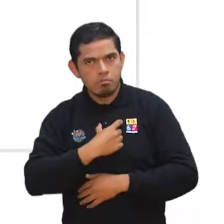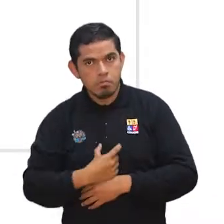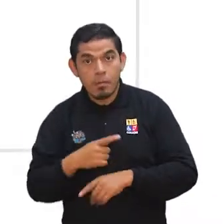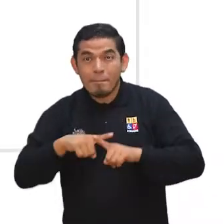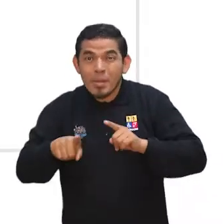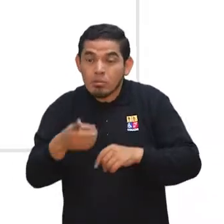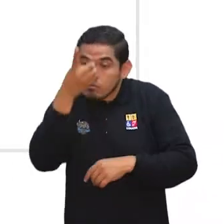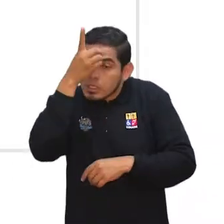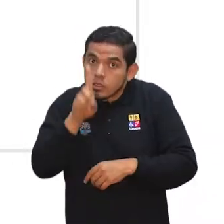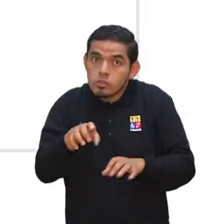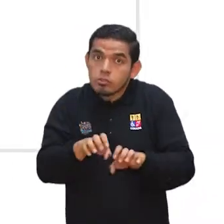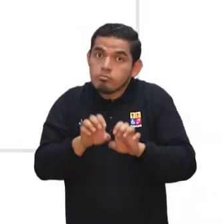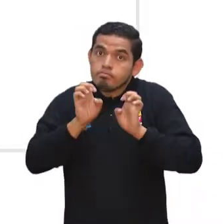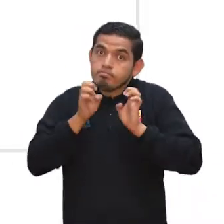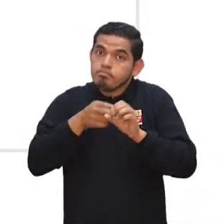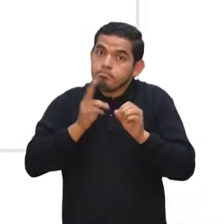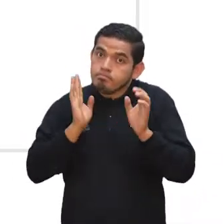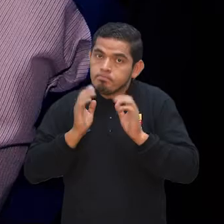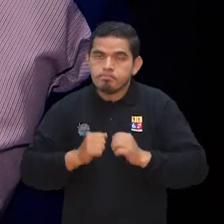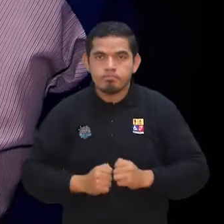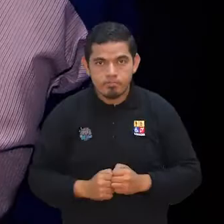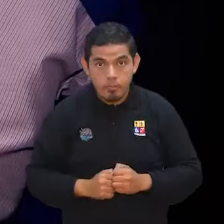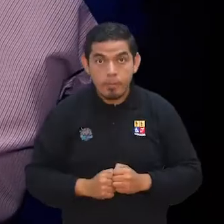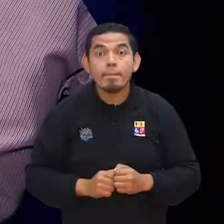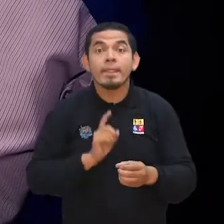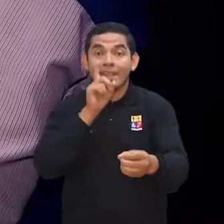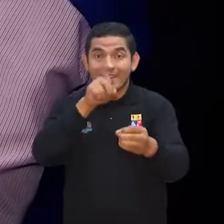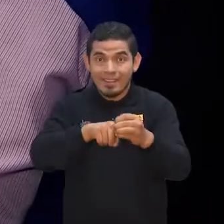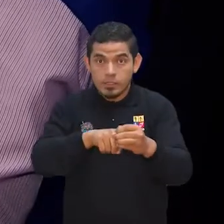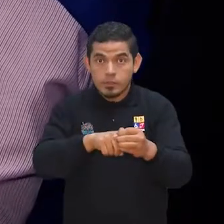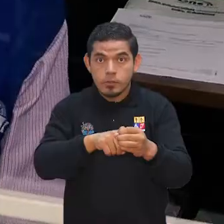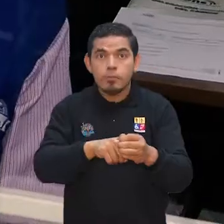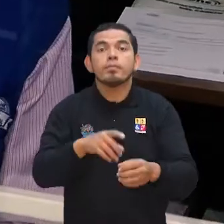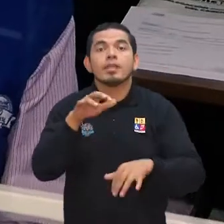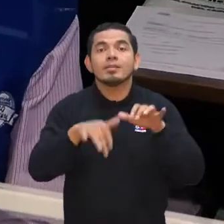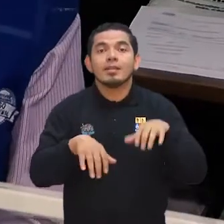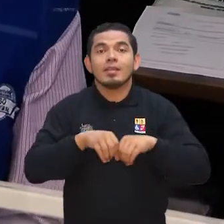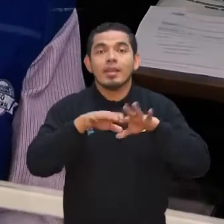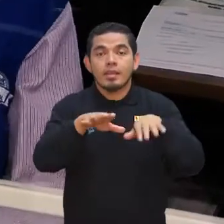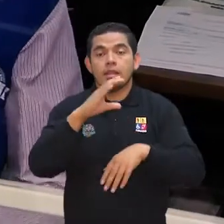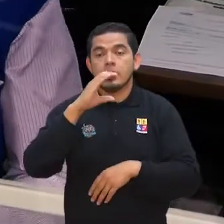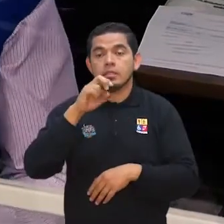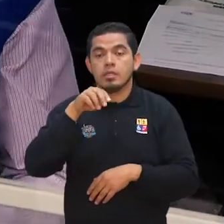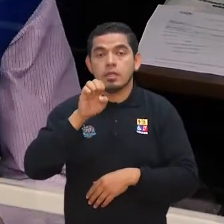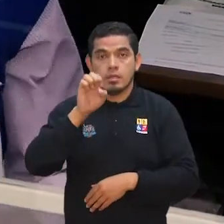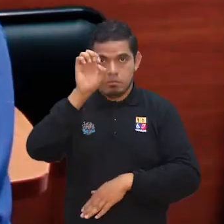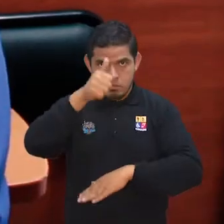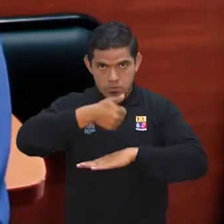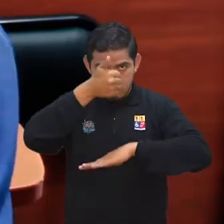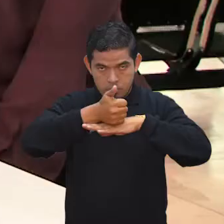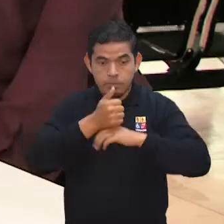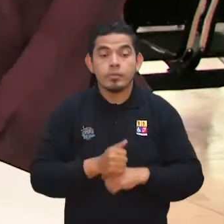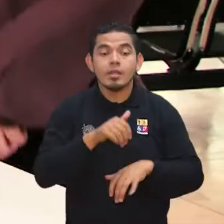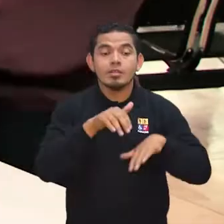salvo que voluntariamente desistan de ser veedores. Las inscripciones se receptarán en la Secretaría General del Consejo Nacional Electoral,